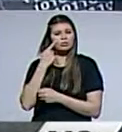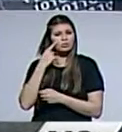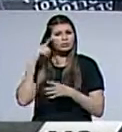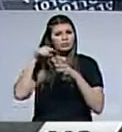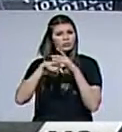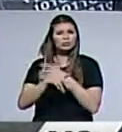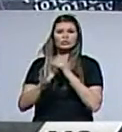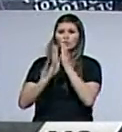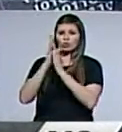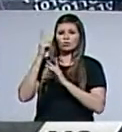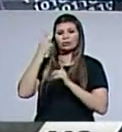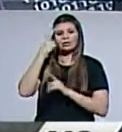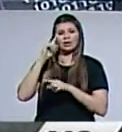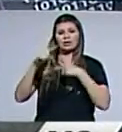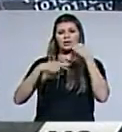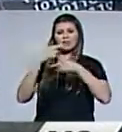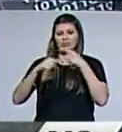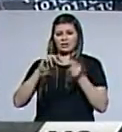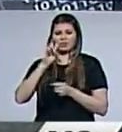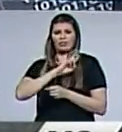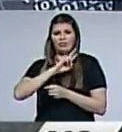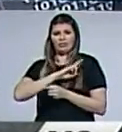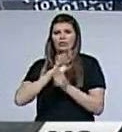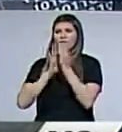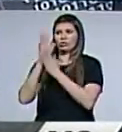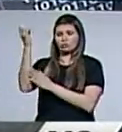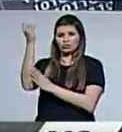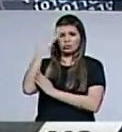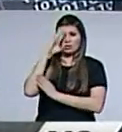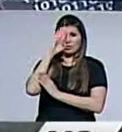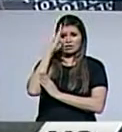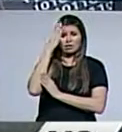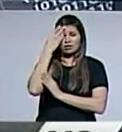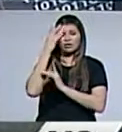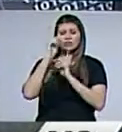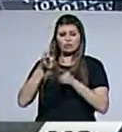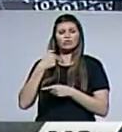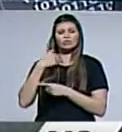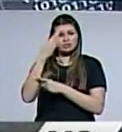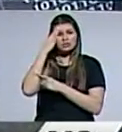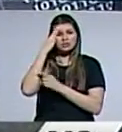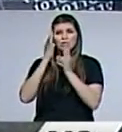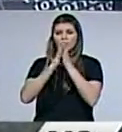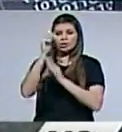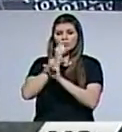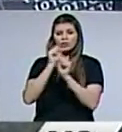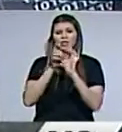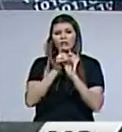para cambiar mi estilo de vida. Él me ha dado luz y sé que Dios puede liberar a otros también.